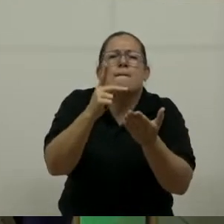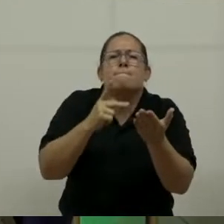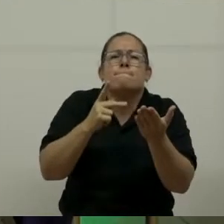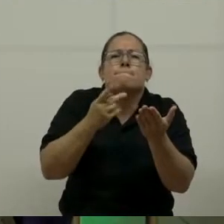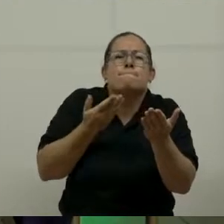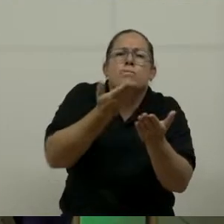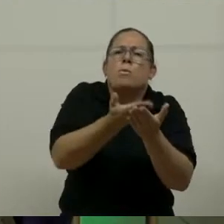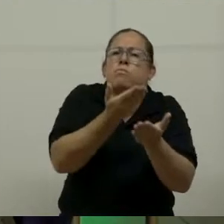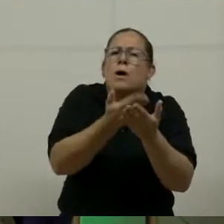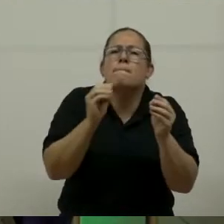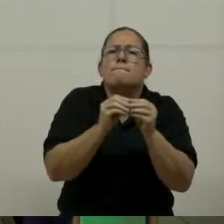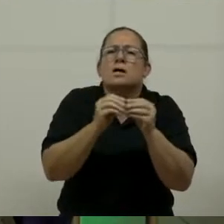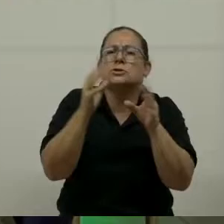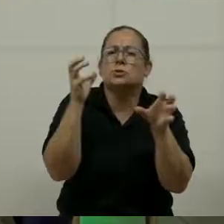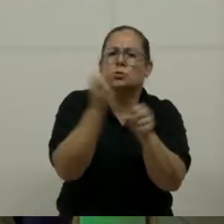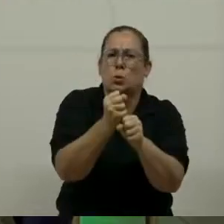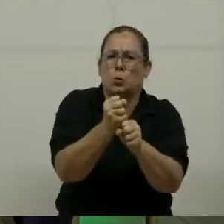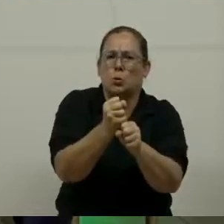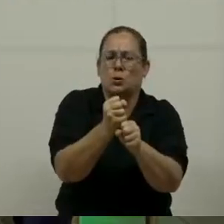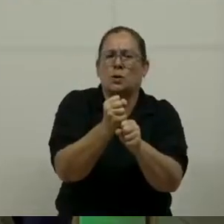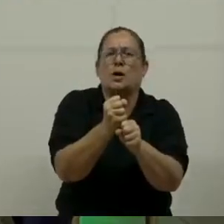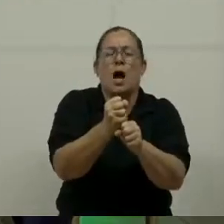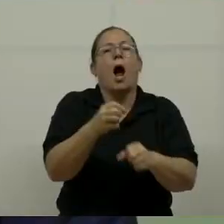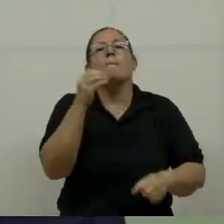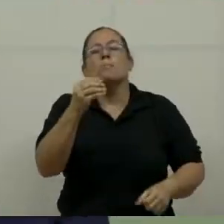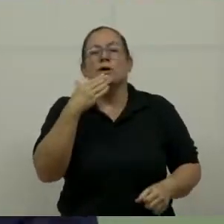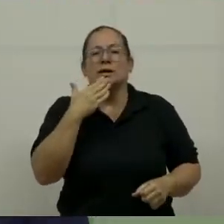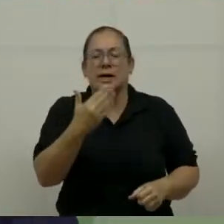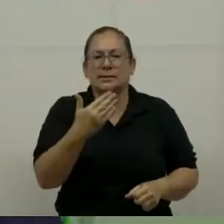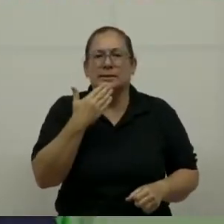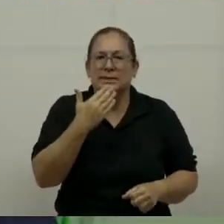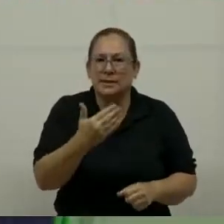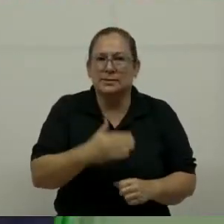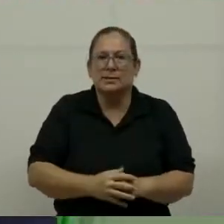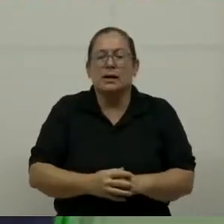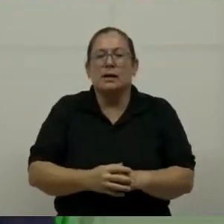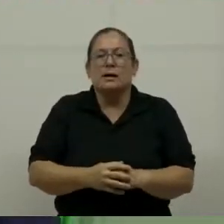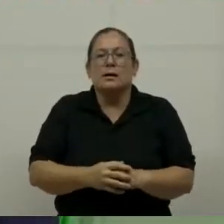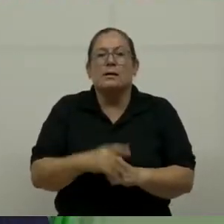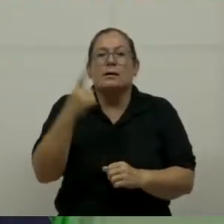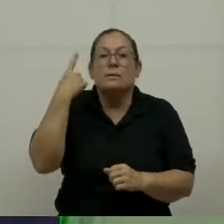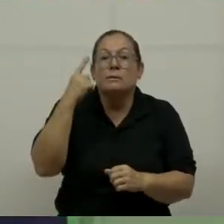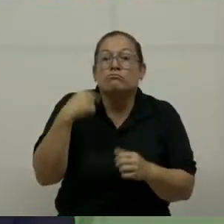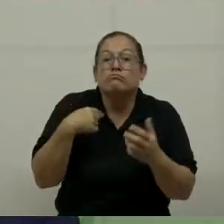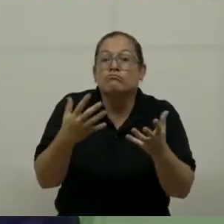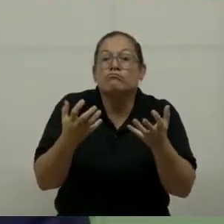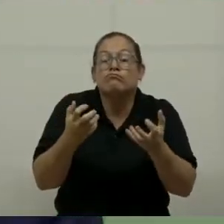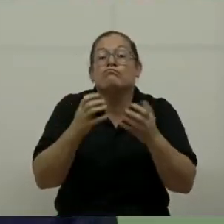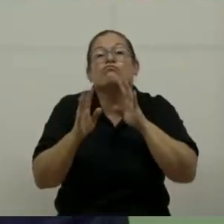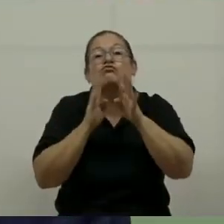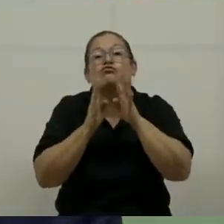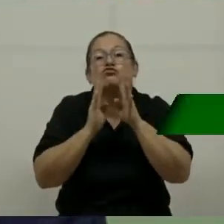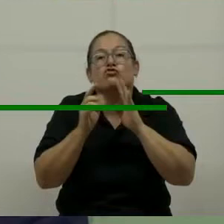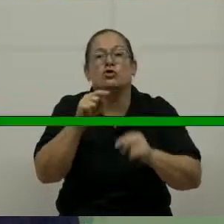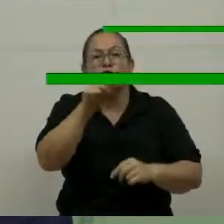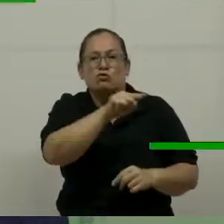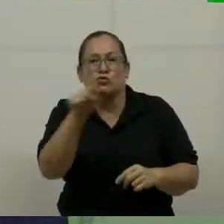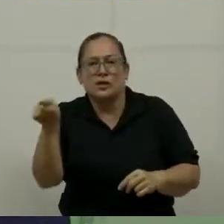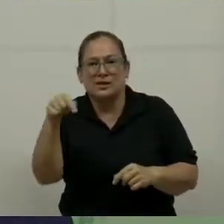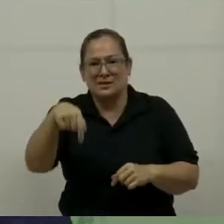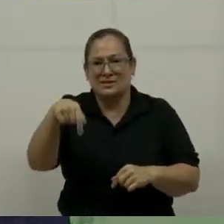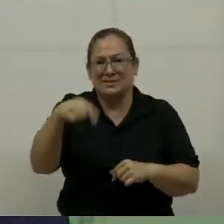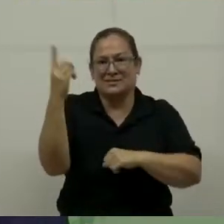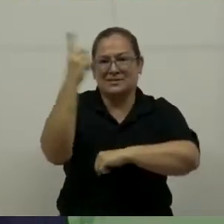en el ámbito del turismo. Claro, Angie, muchas gracias. Muchas gracias por la invitación a conversar con ustedes el día de hoy.